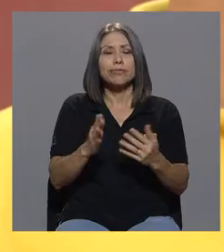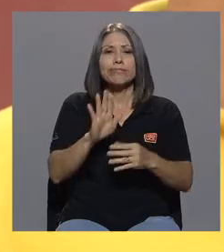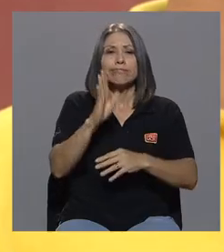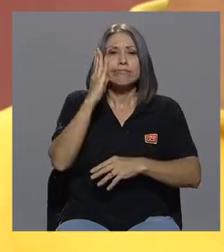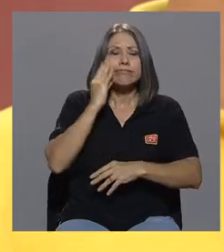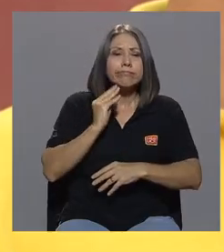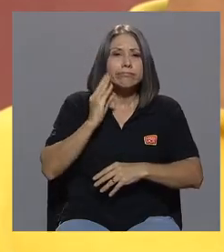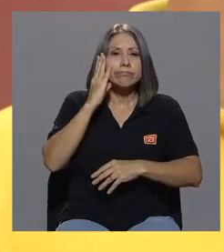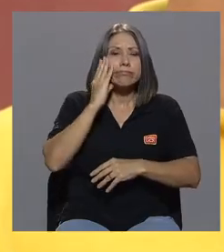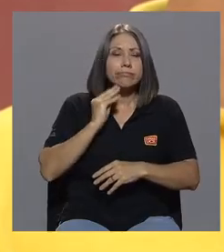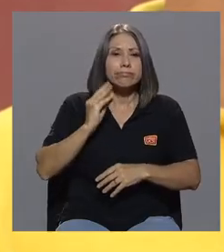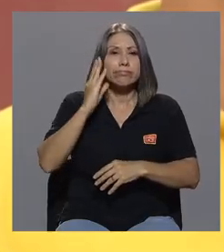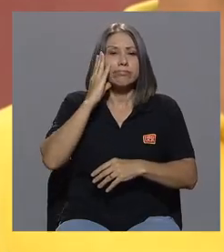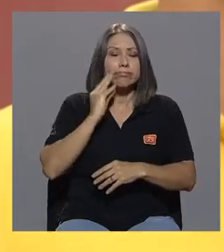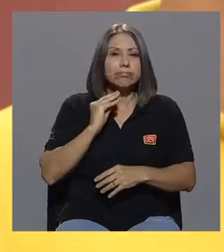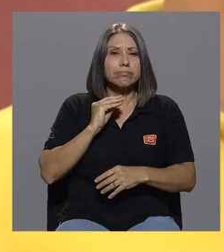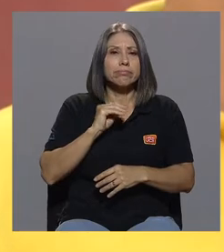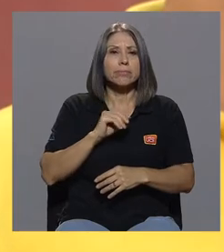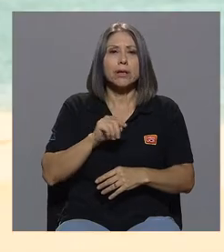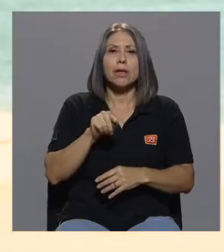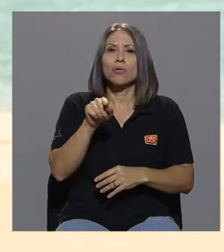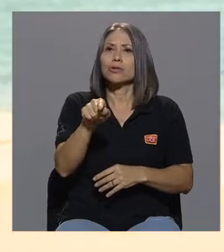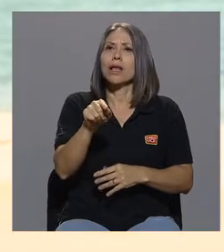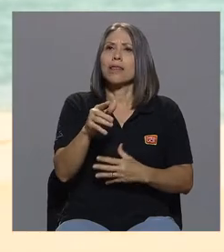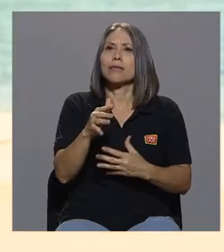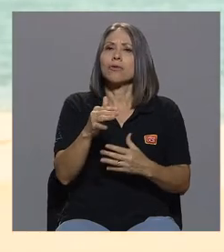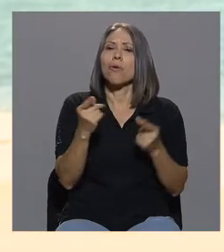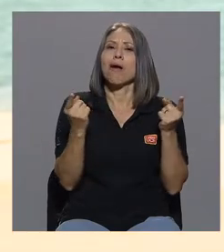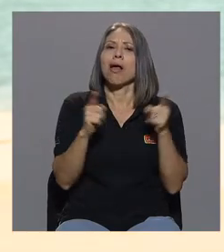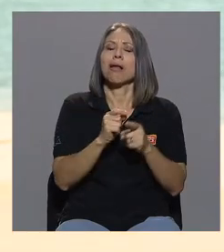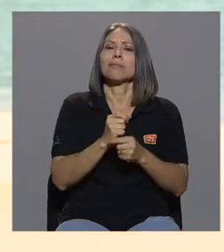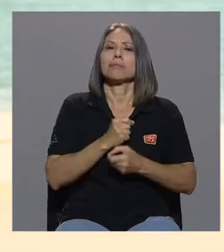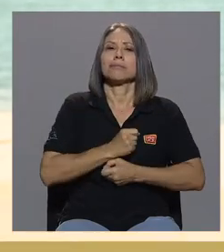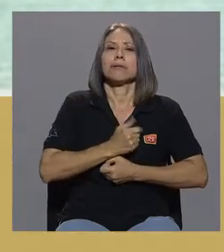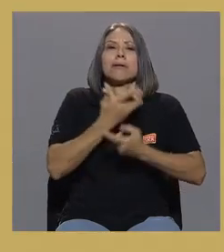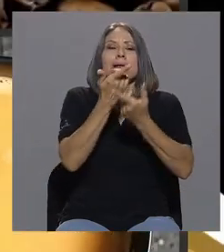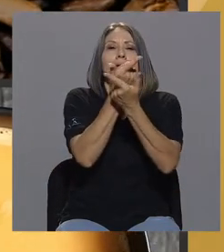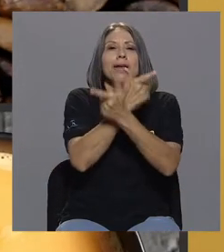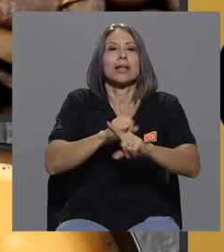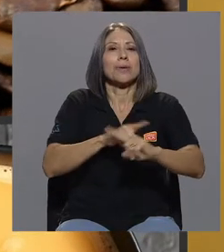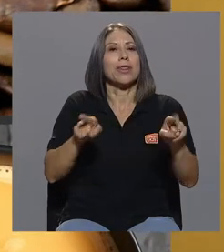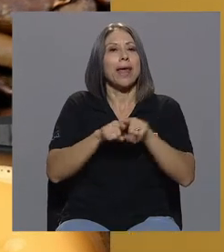usted, de algún modo, fueron liberadoras, pero que también fueron de adicción.